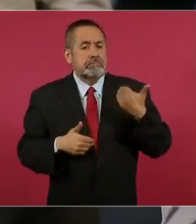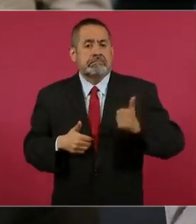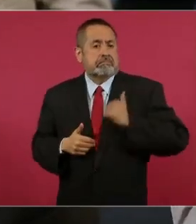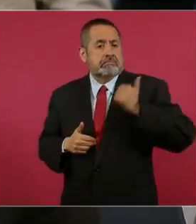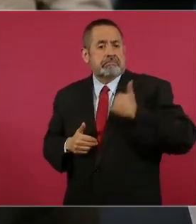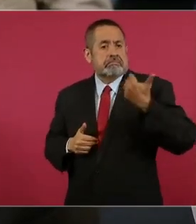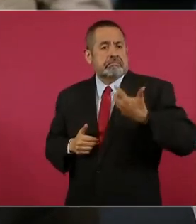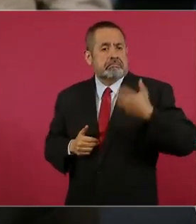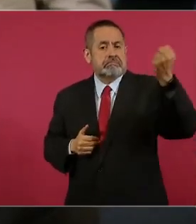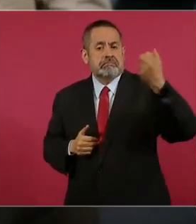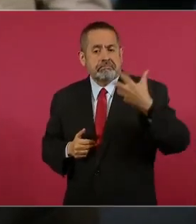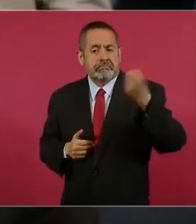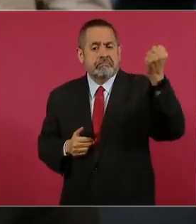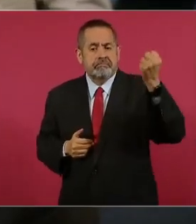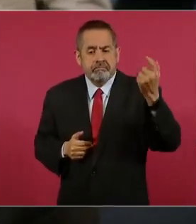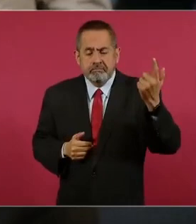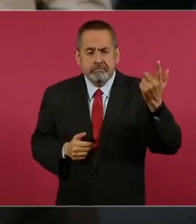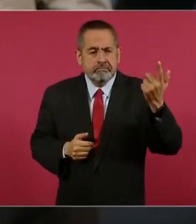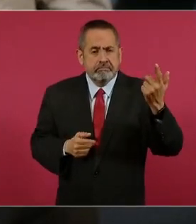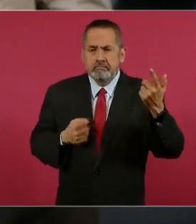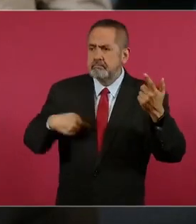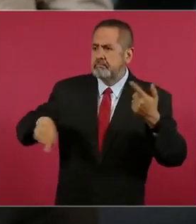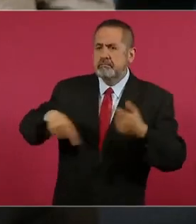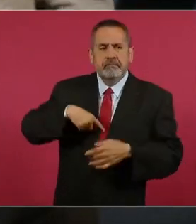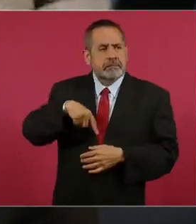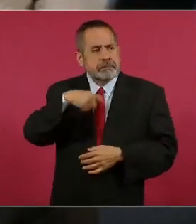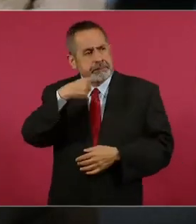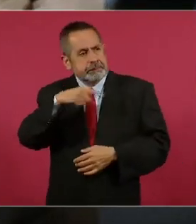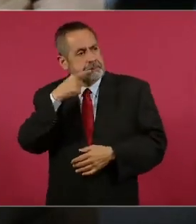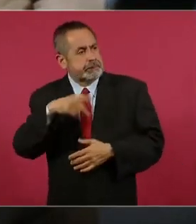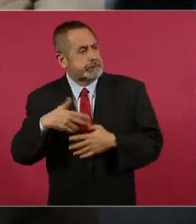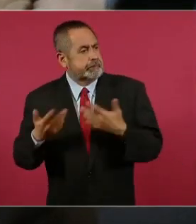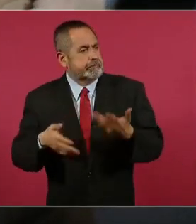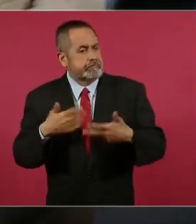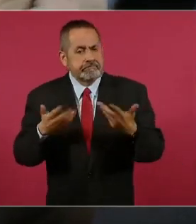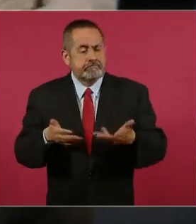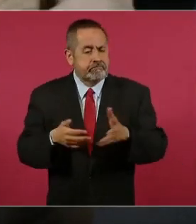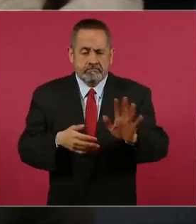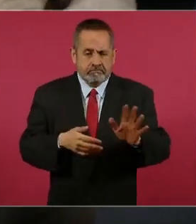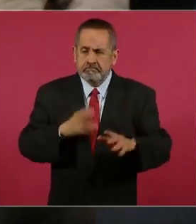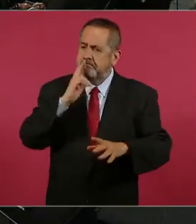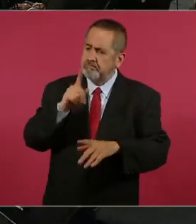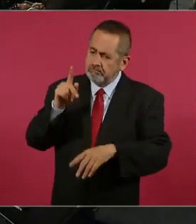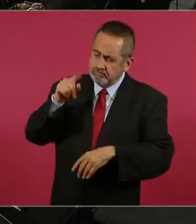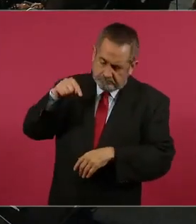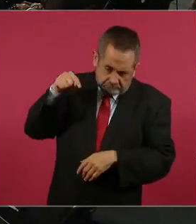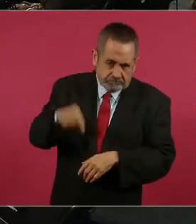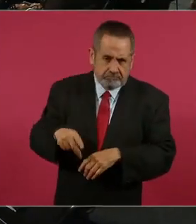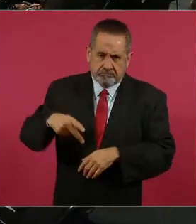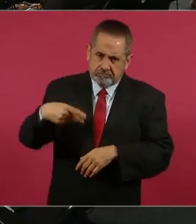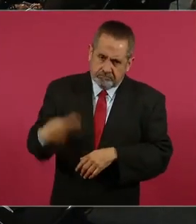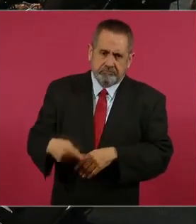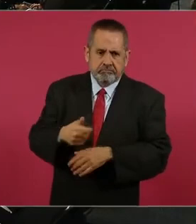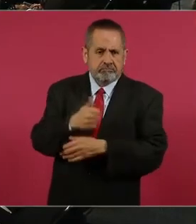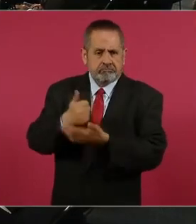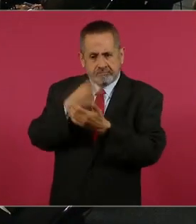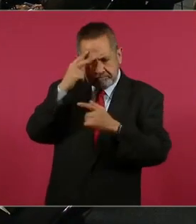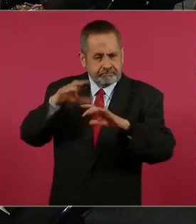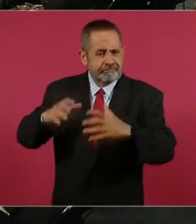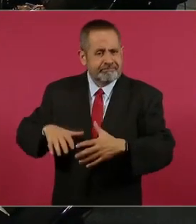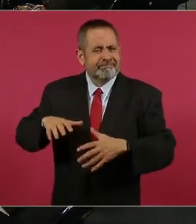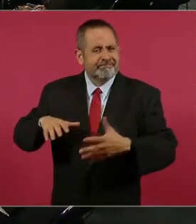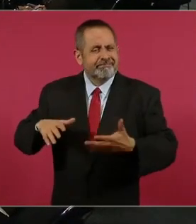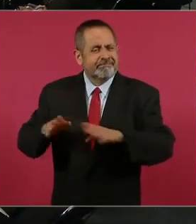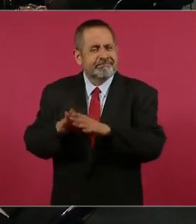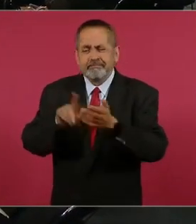sector privado y que además son proyectos que no benefician justamente a la sociedad mexicana. Entonces, ¿qué